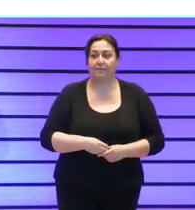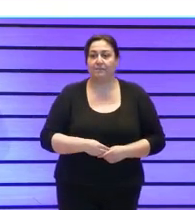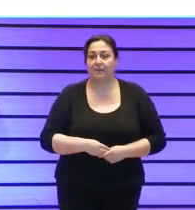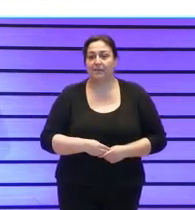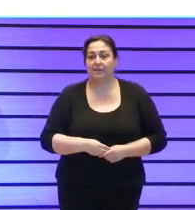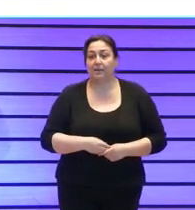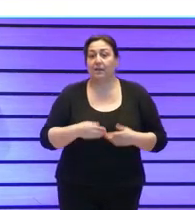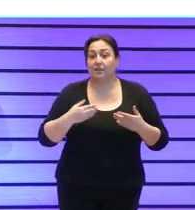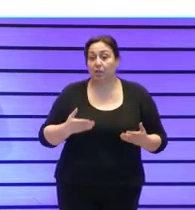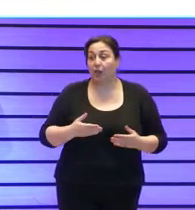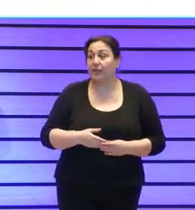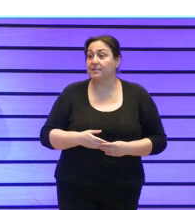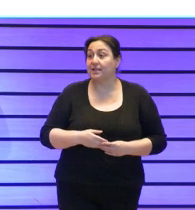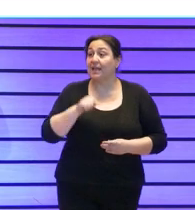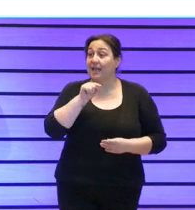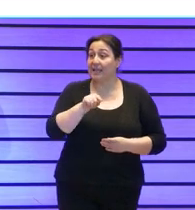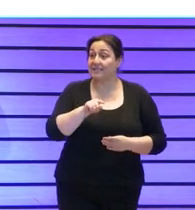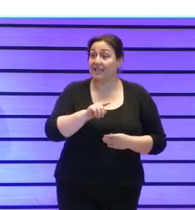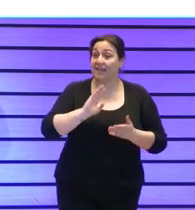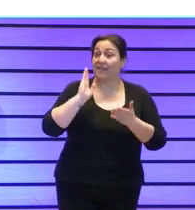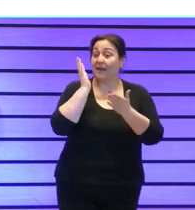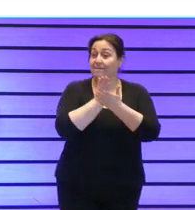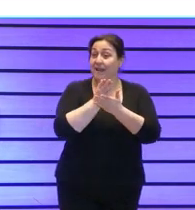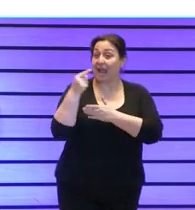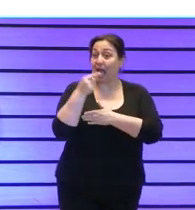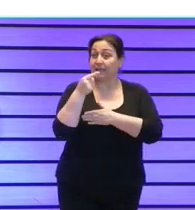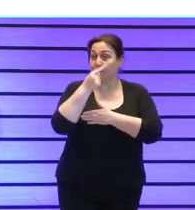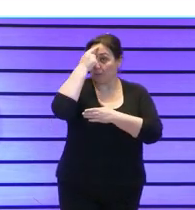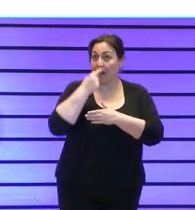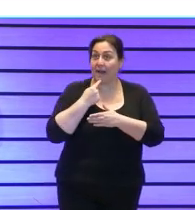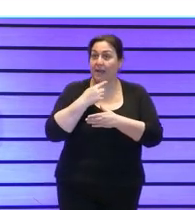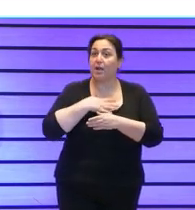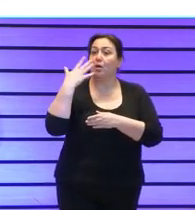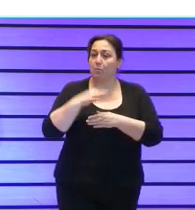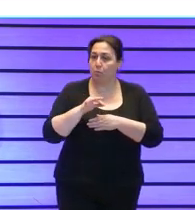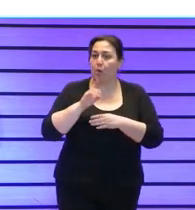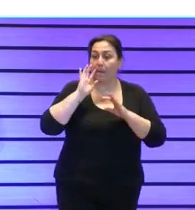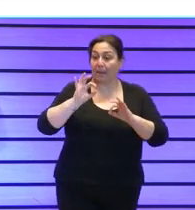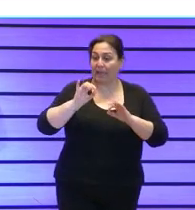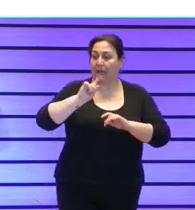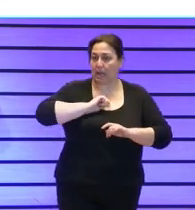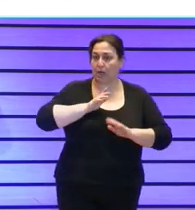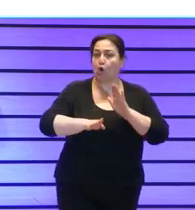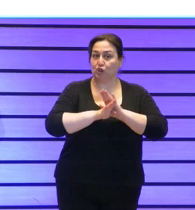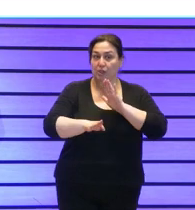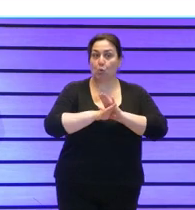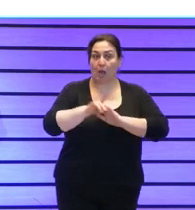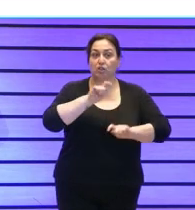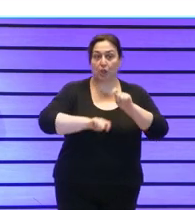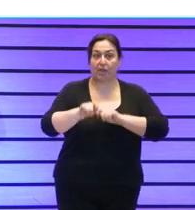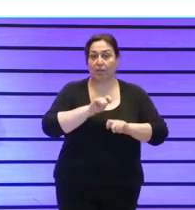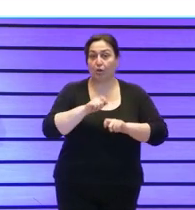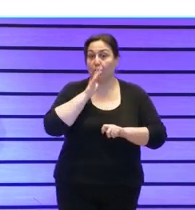y este daño reputacional puede hacer peligrar la sostenibilidad de la organización porque puede